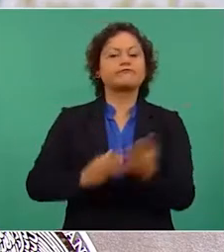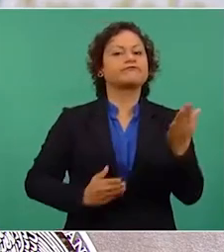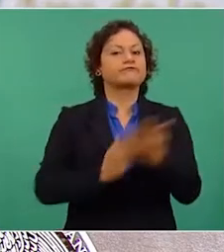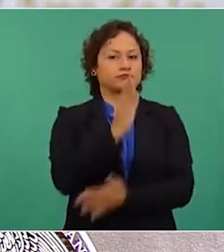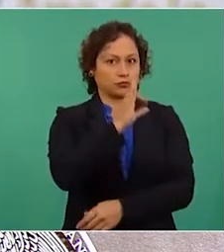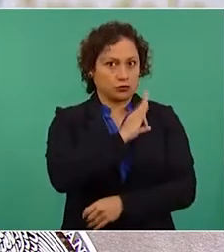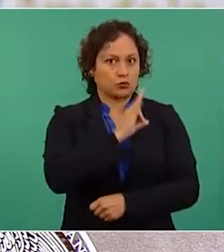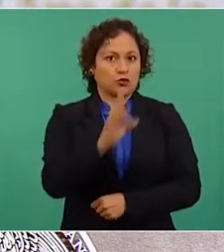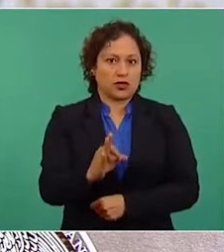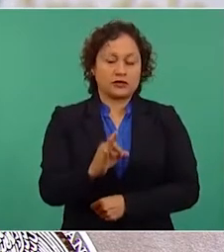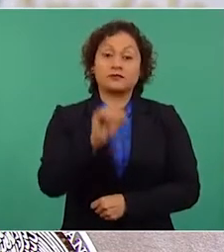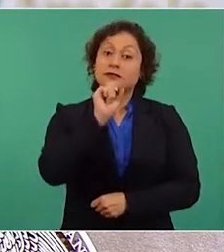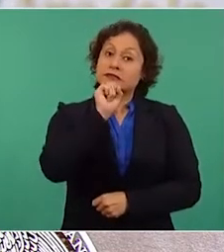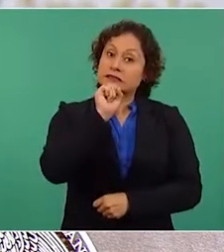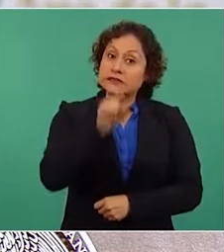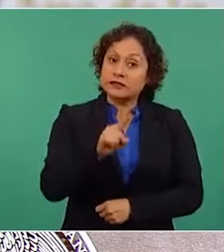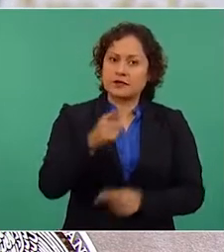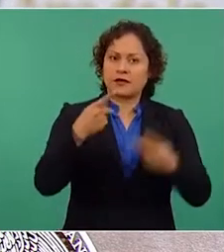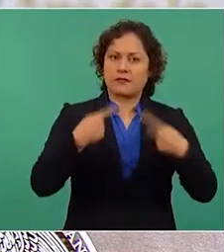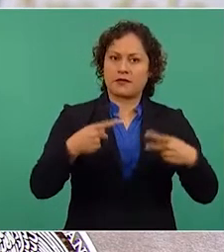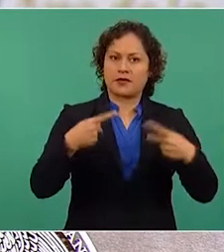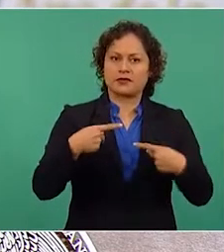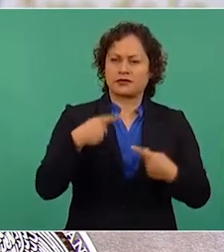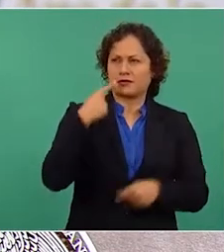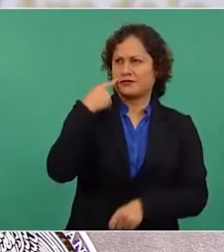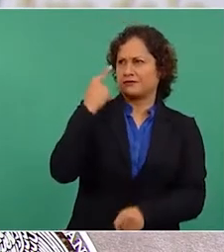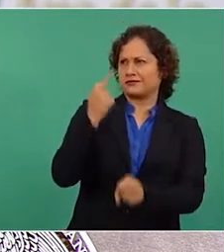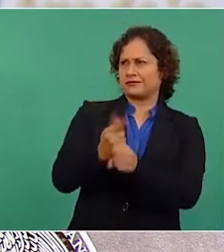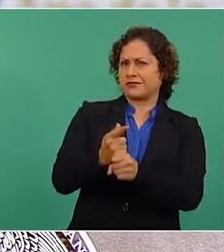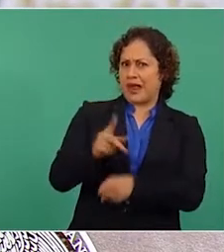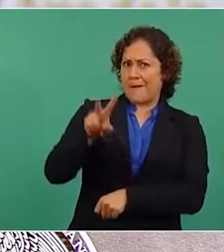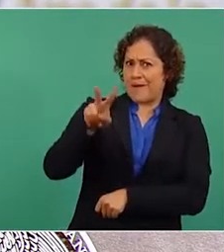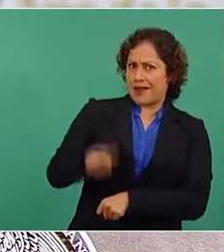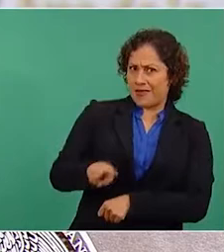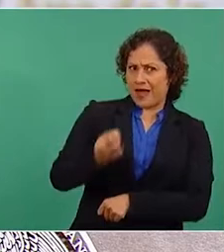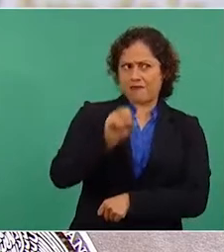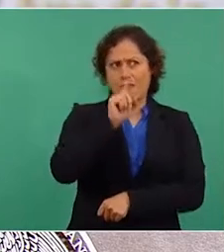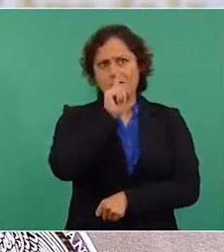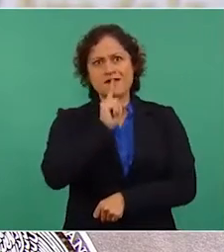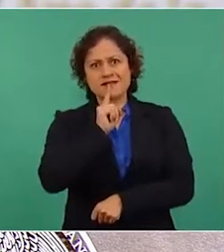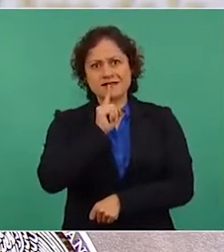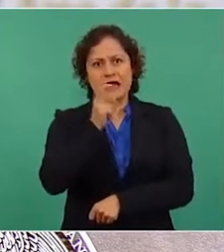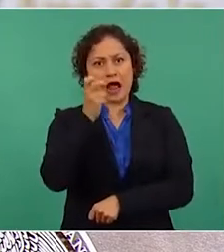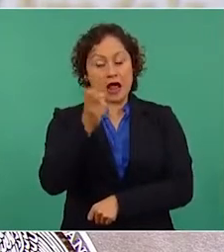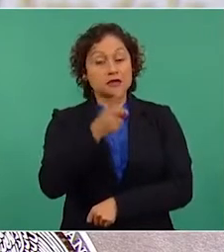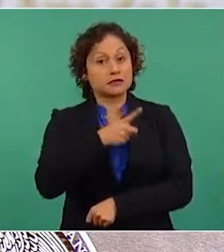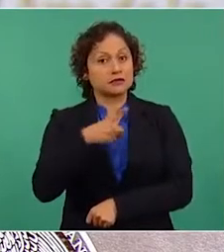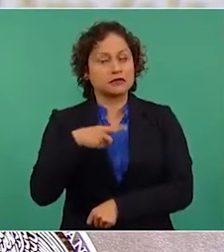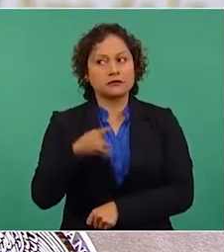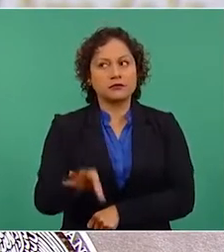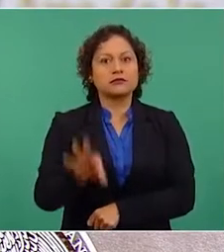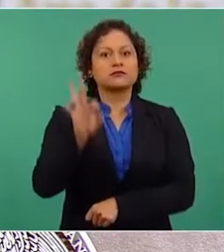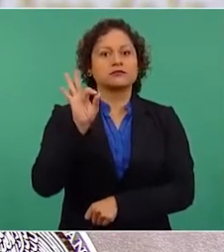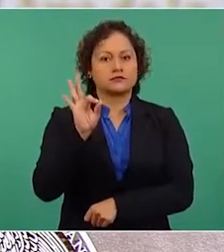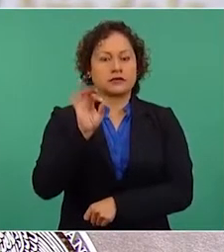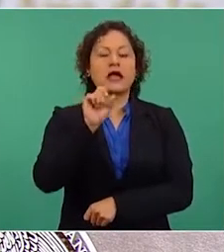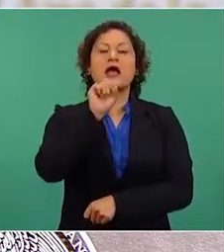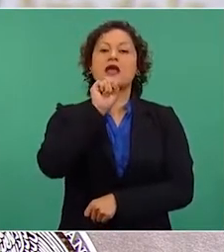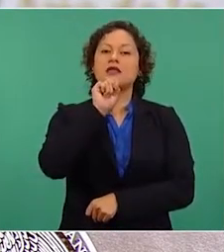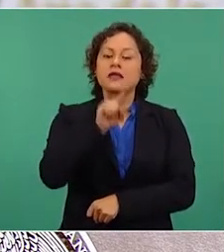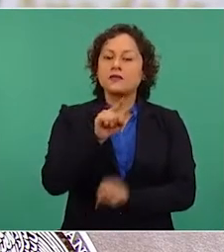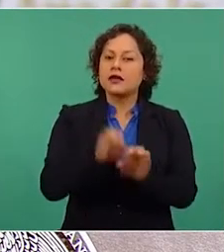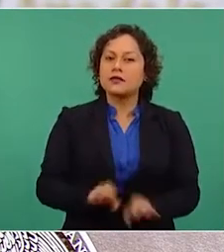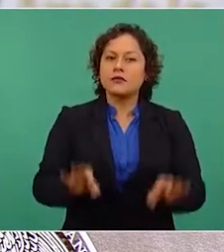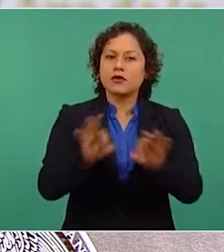distinguir la realidad de la mentira. Saber qué es manipulación de un hecho y cuál una denuncia sincera